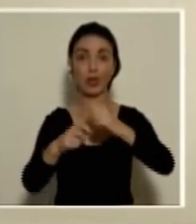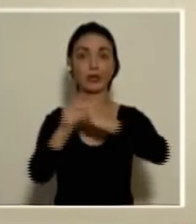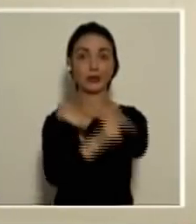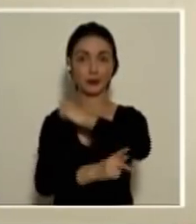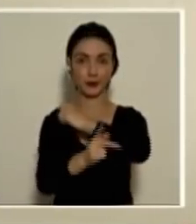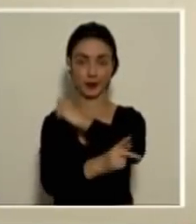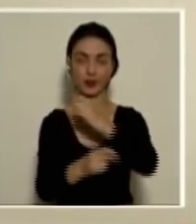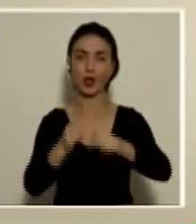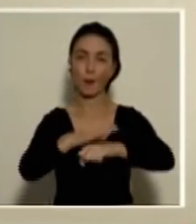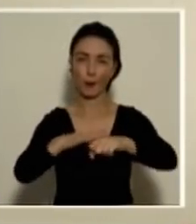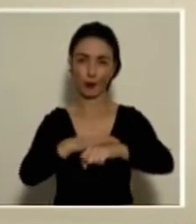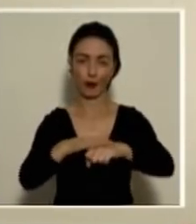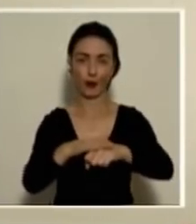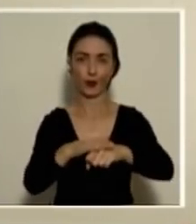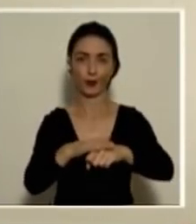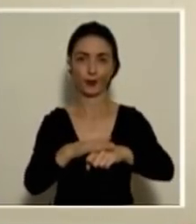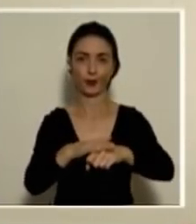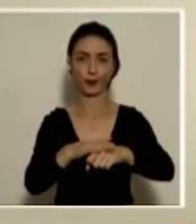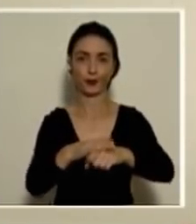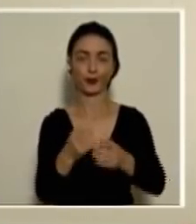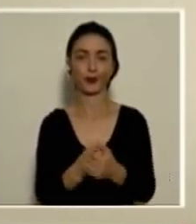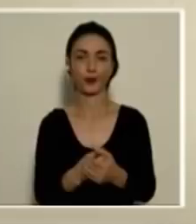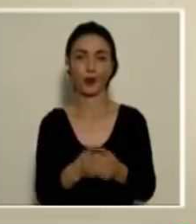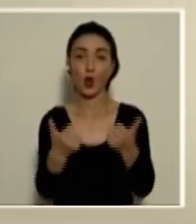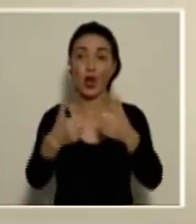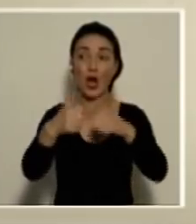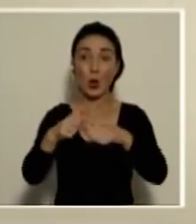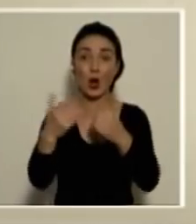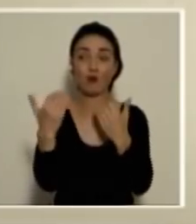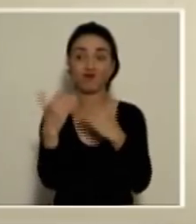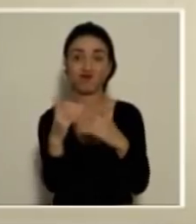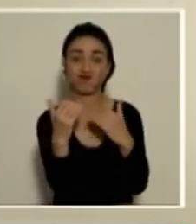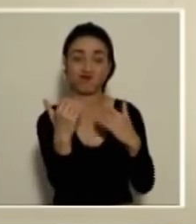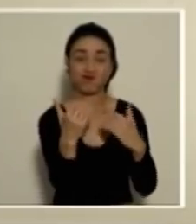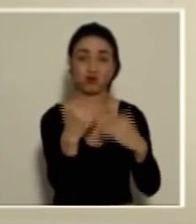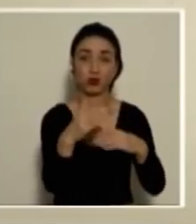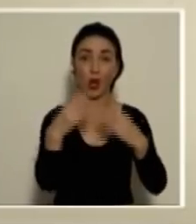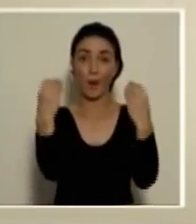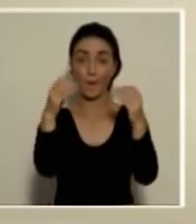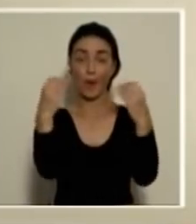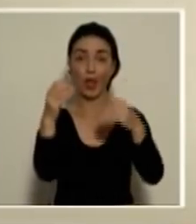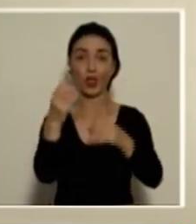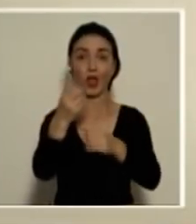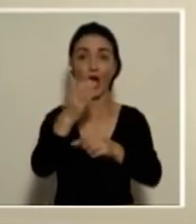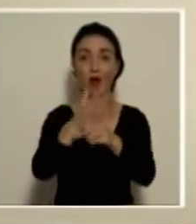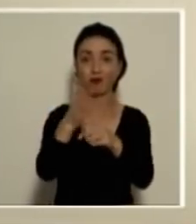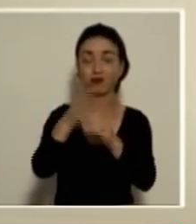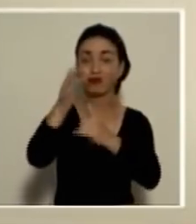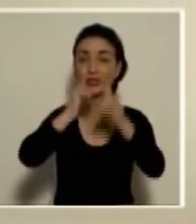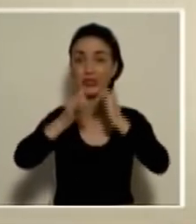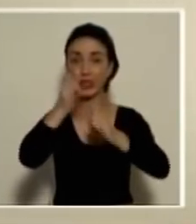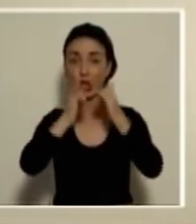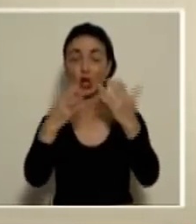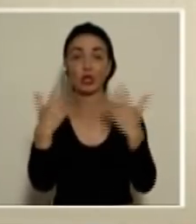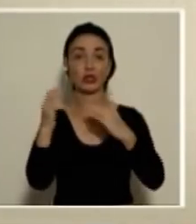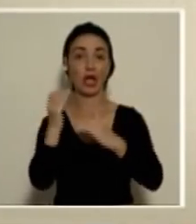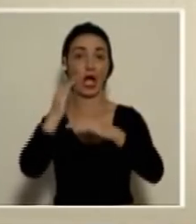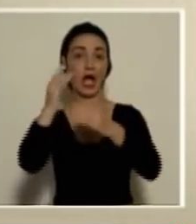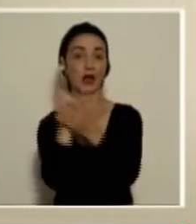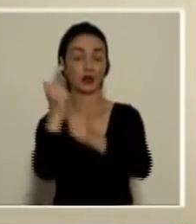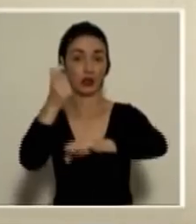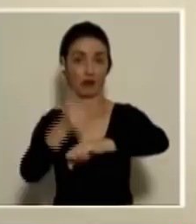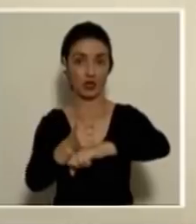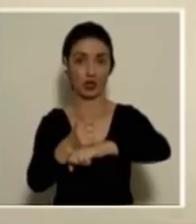que, por favor, tomen la disposición de limitar la venta de licor en este periodo que hemos establecido como